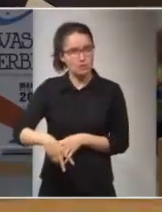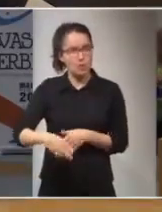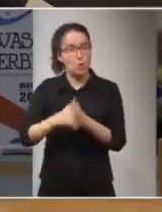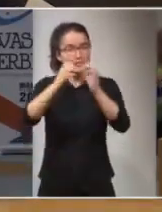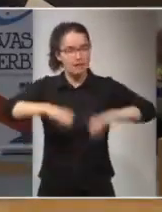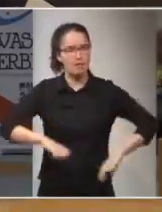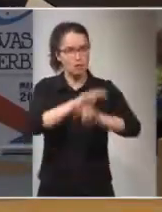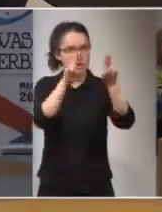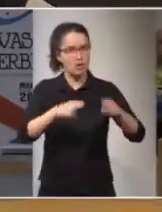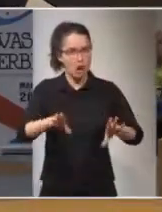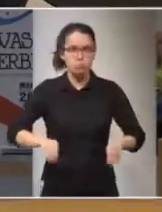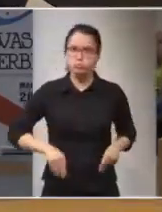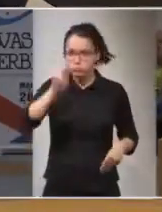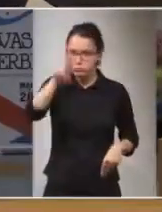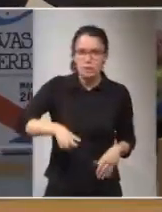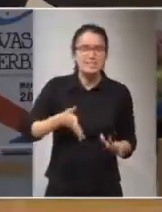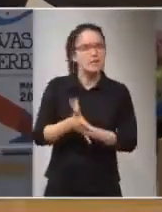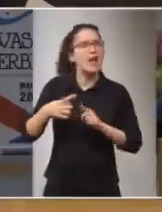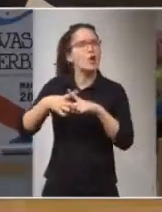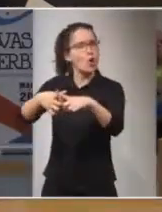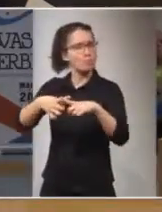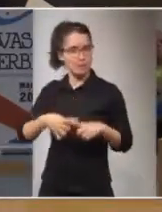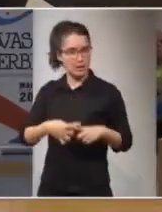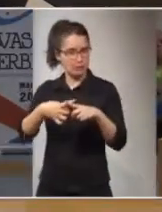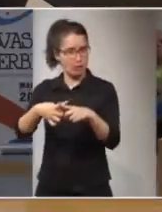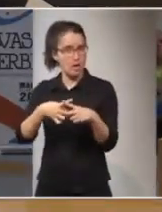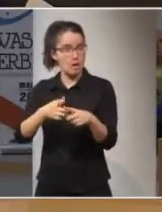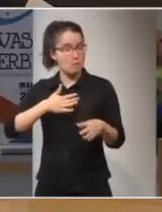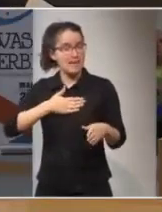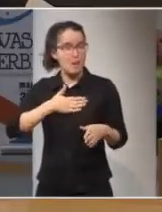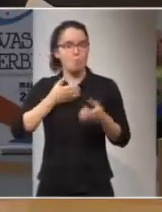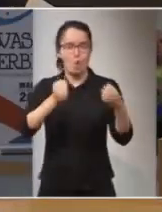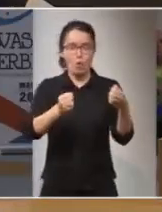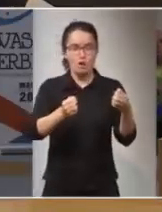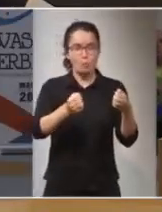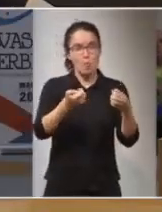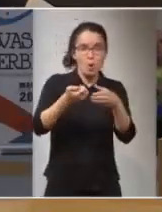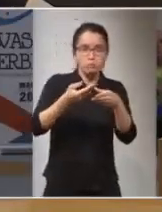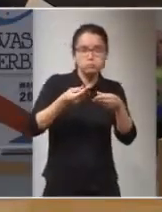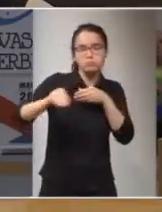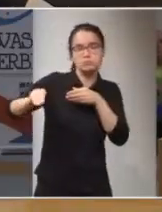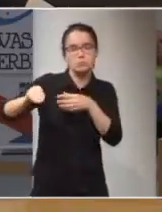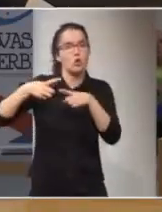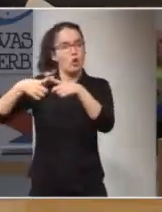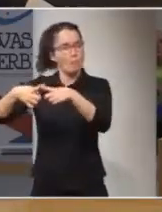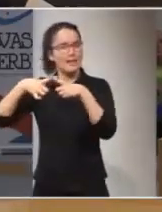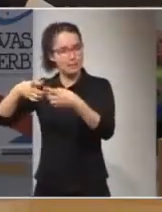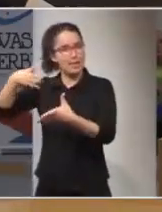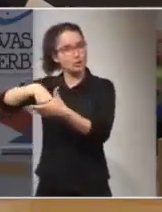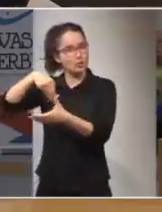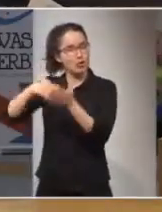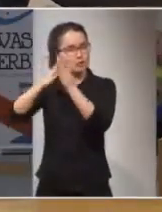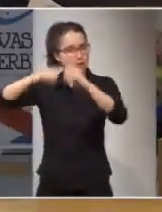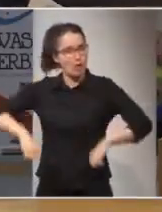internacional, comparte, cede parte de su soberanía para los contenidos de ese